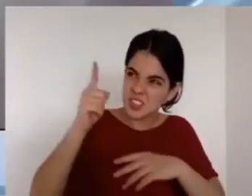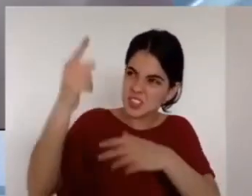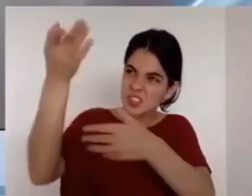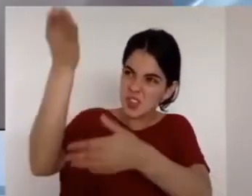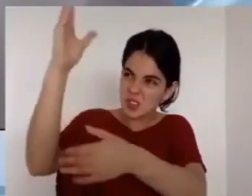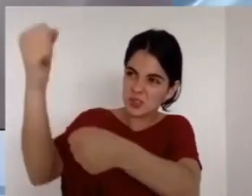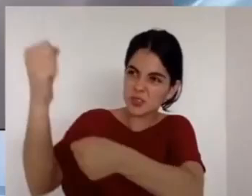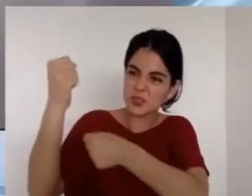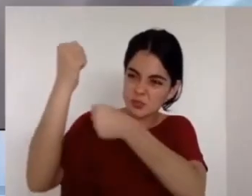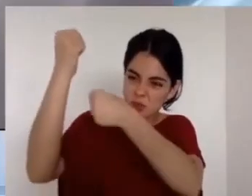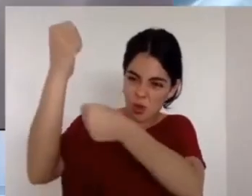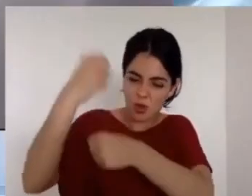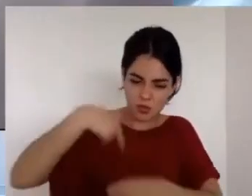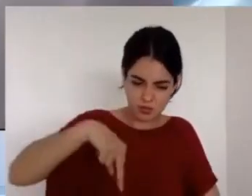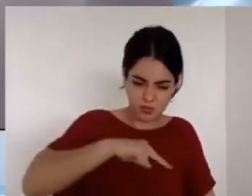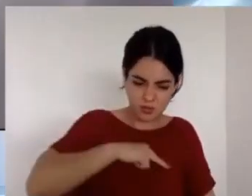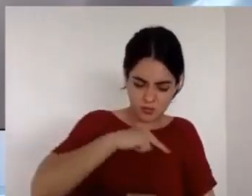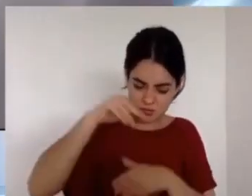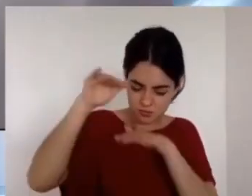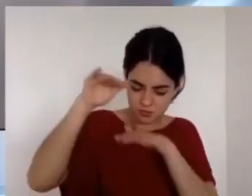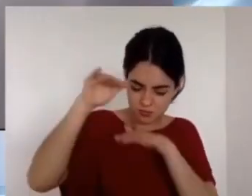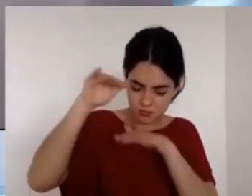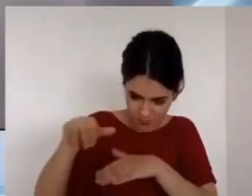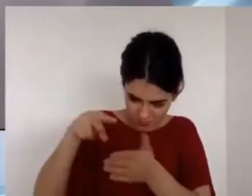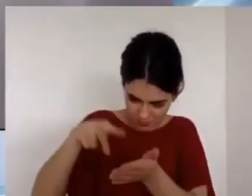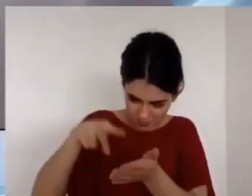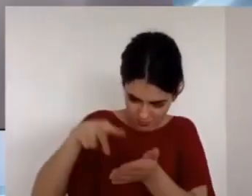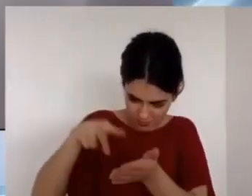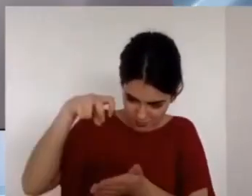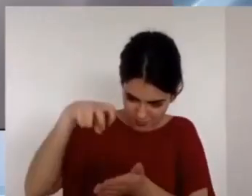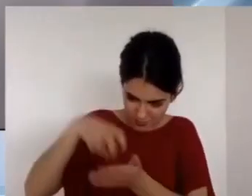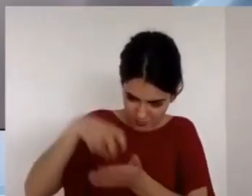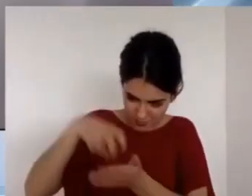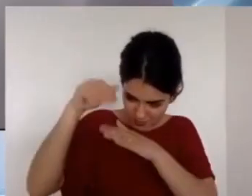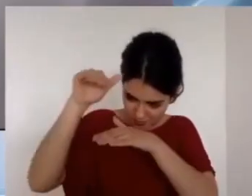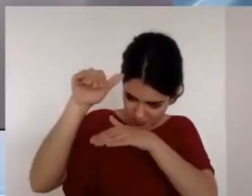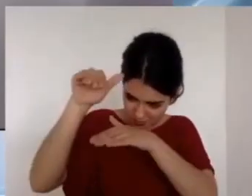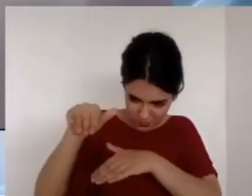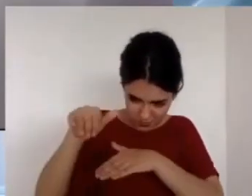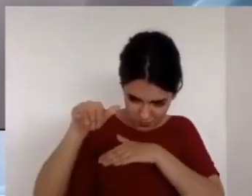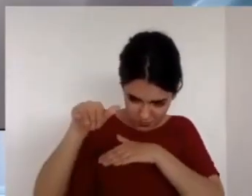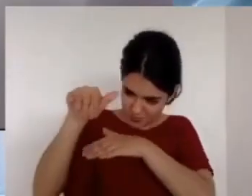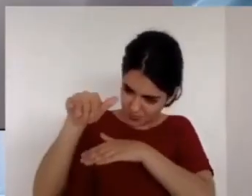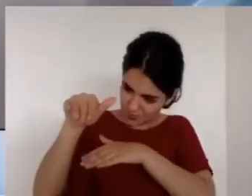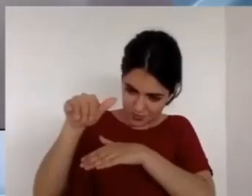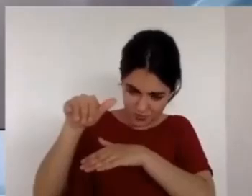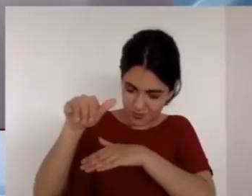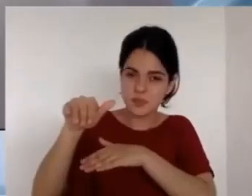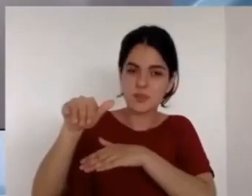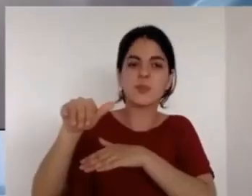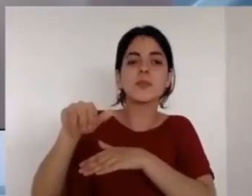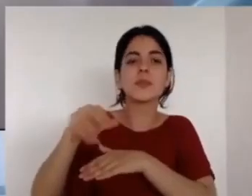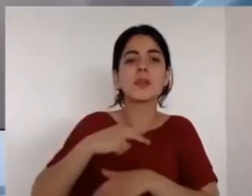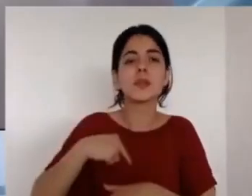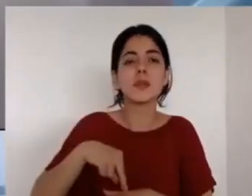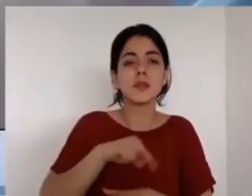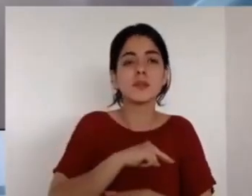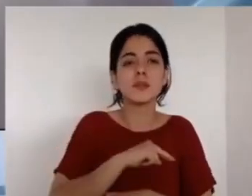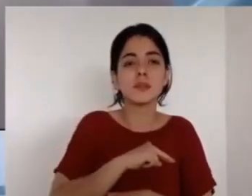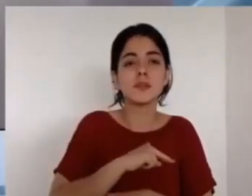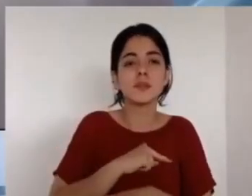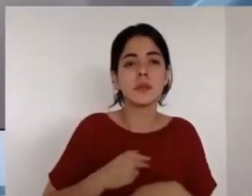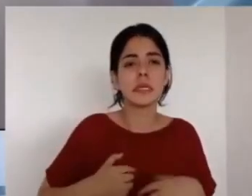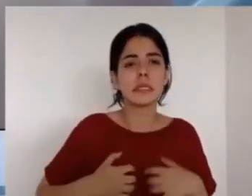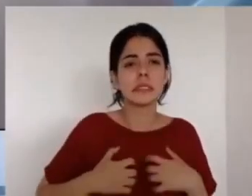Dios? Bueno, la Biblia lo dice, echando toda vuestra ansiedad sobre Él porque Él